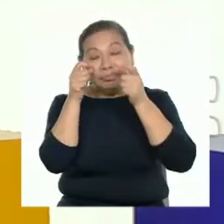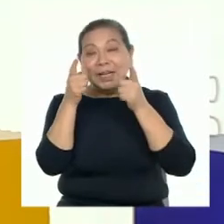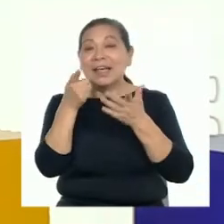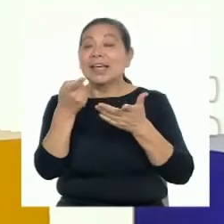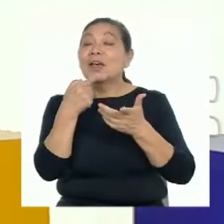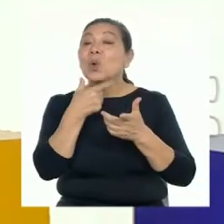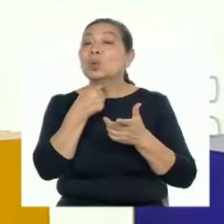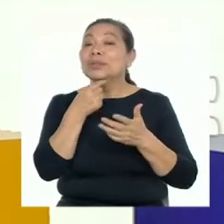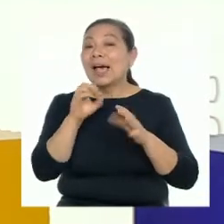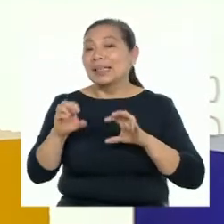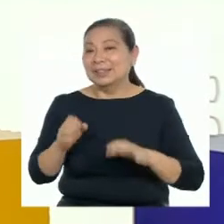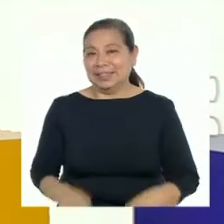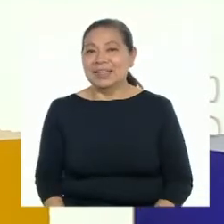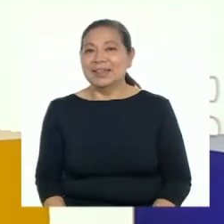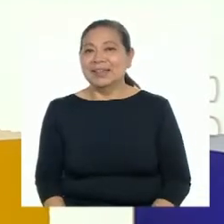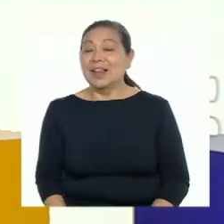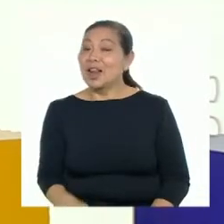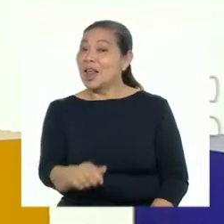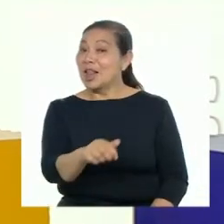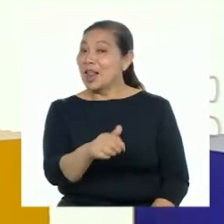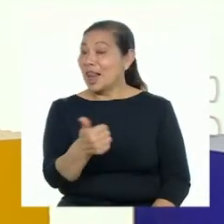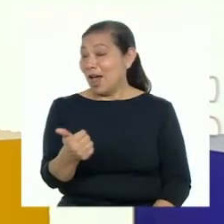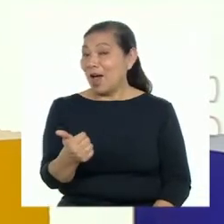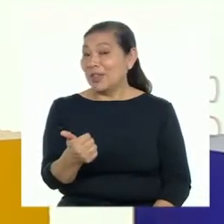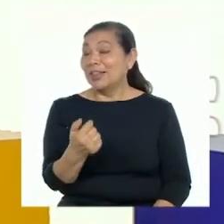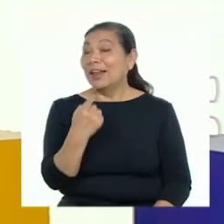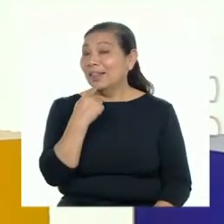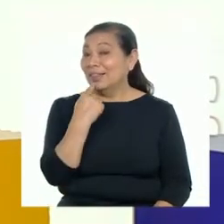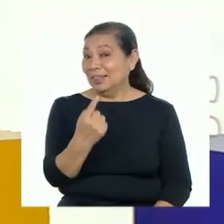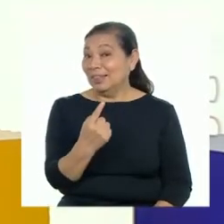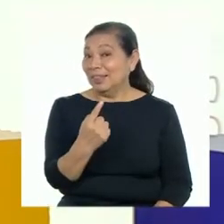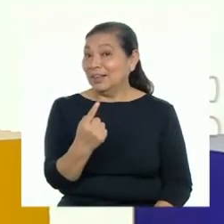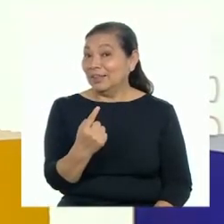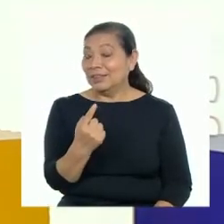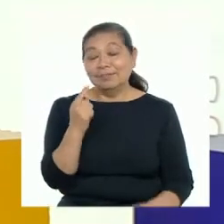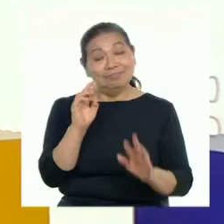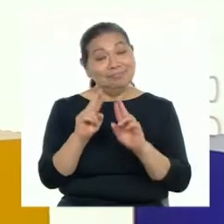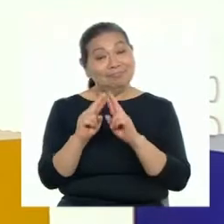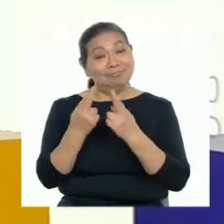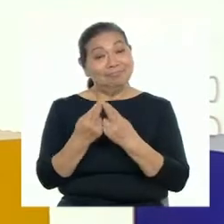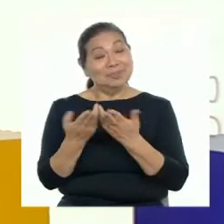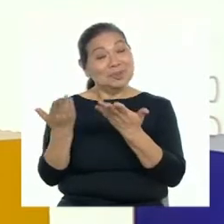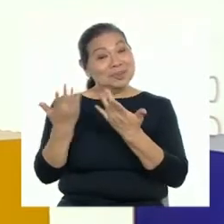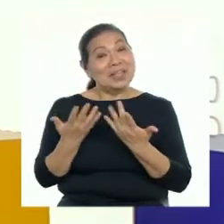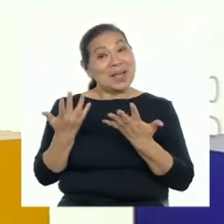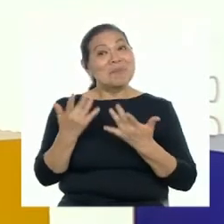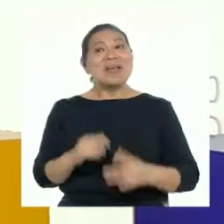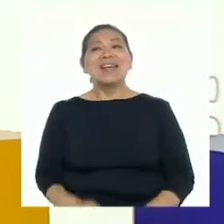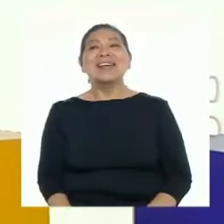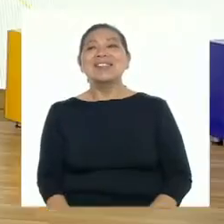qué es lo que te gustaría hacer. Y la otra gran noticia tiene que ver con el gran evento que hoy nos espera.